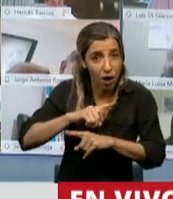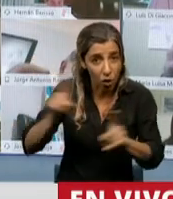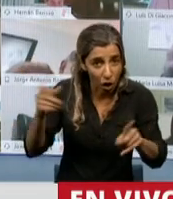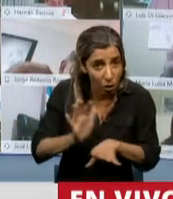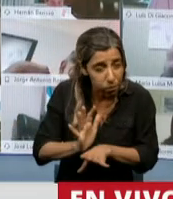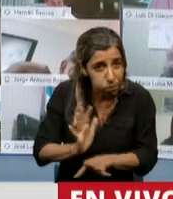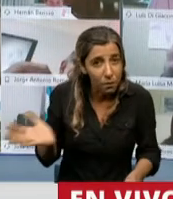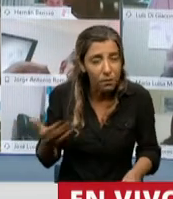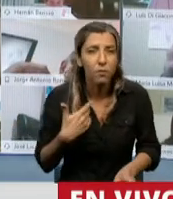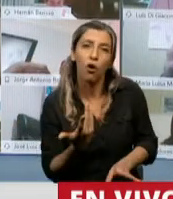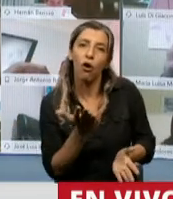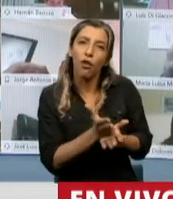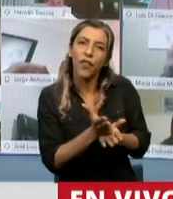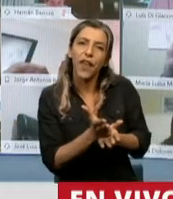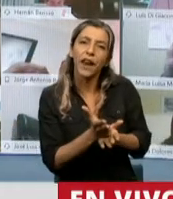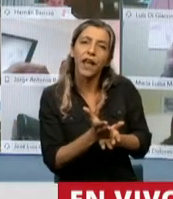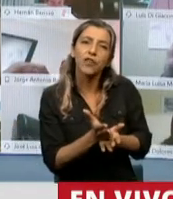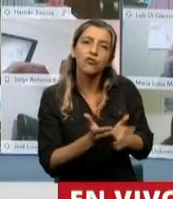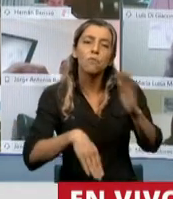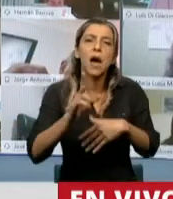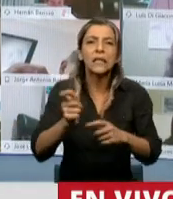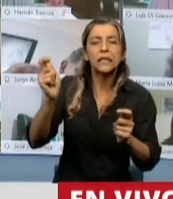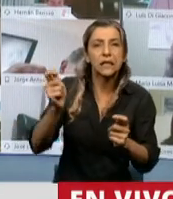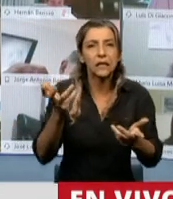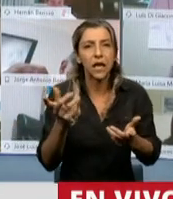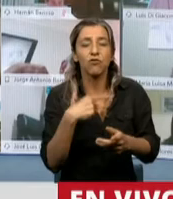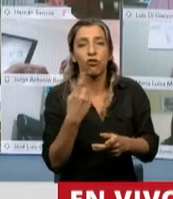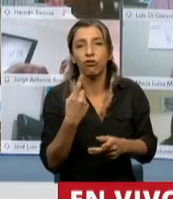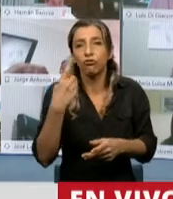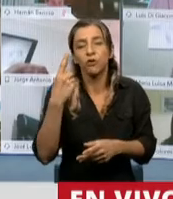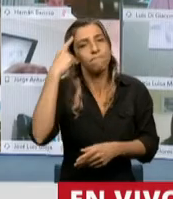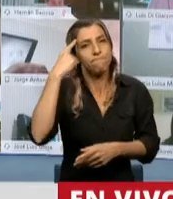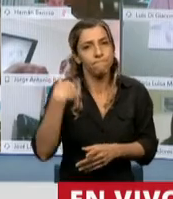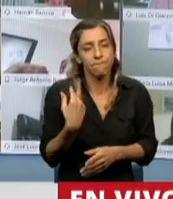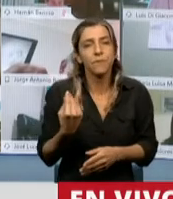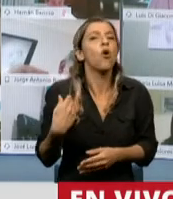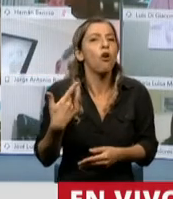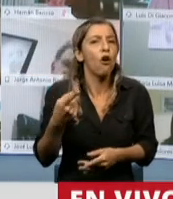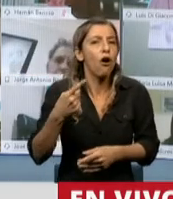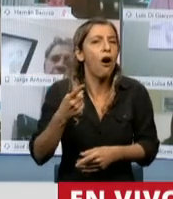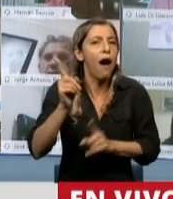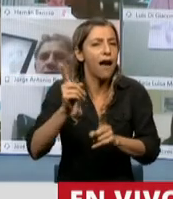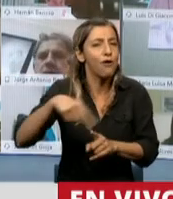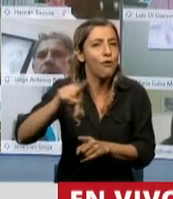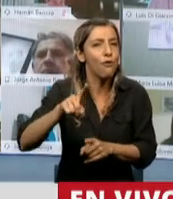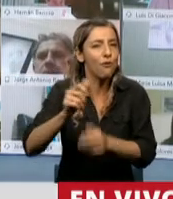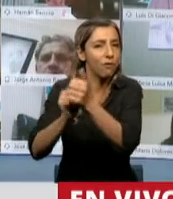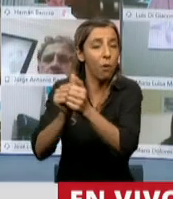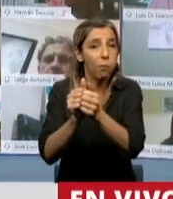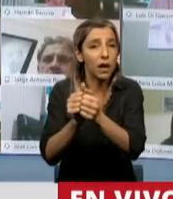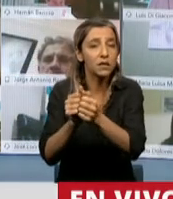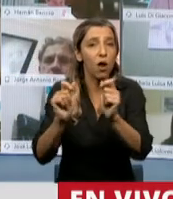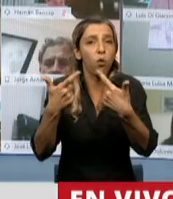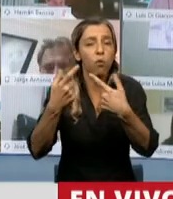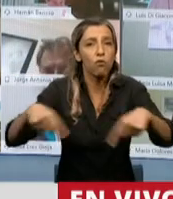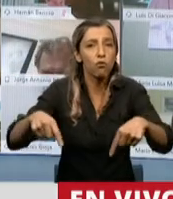de razón y derecho. Así que, digamos, como propiedad que son evasores, que están perjudicando a nuestro sistema